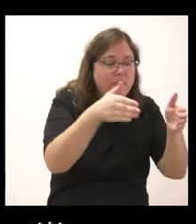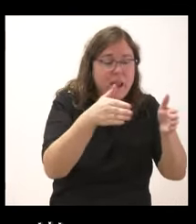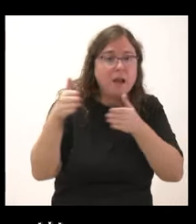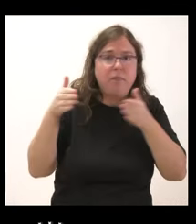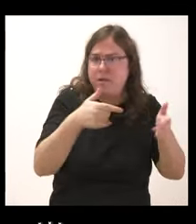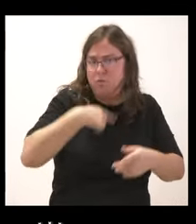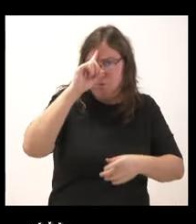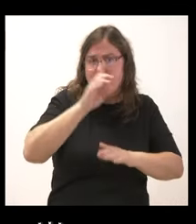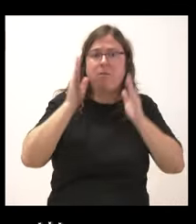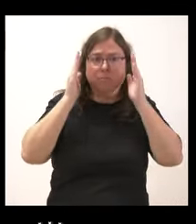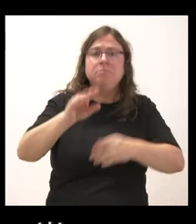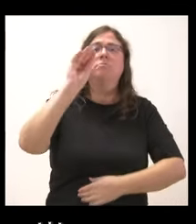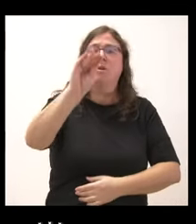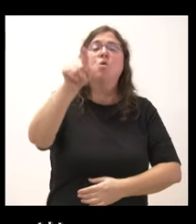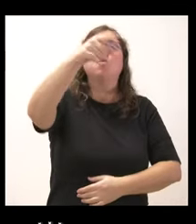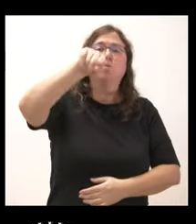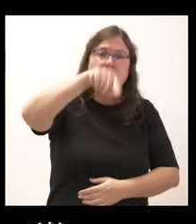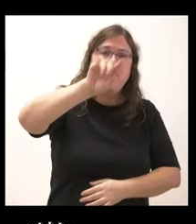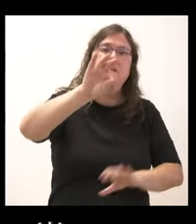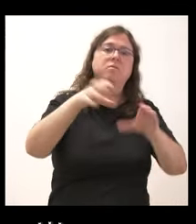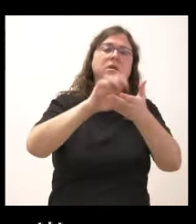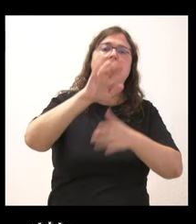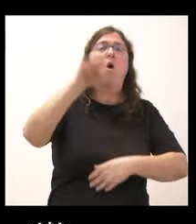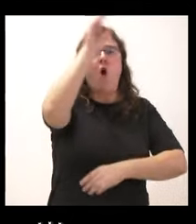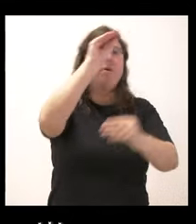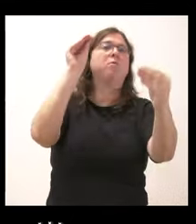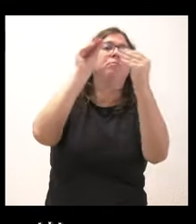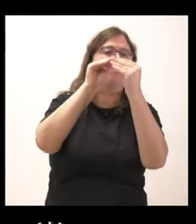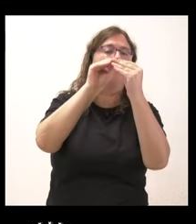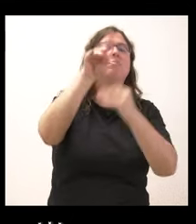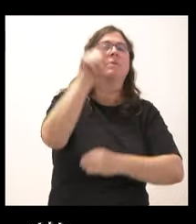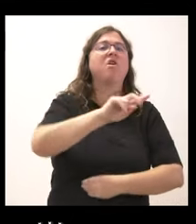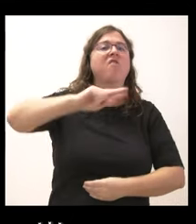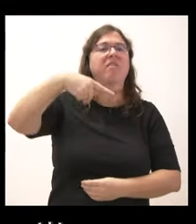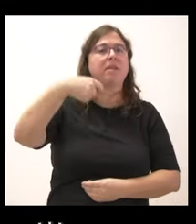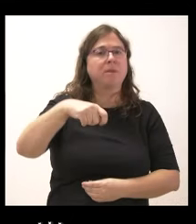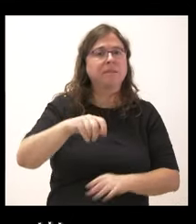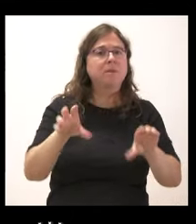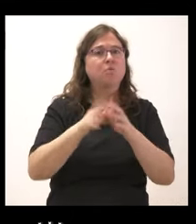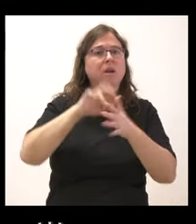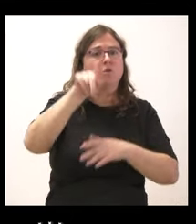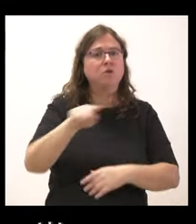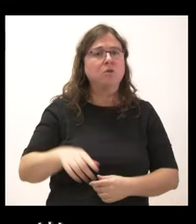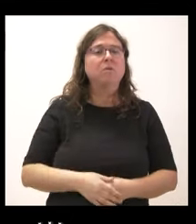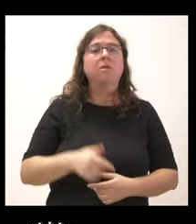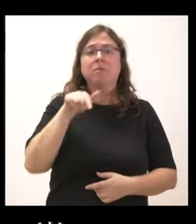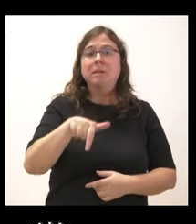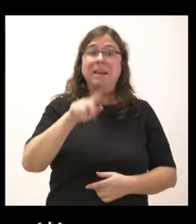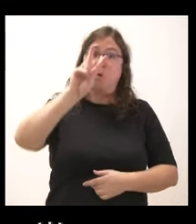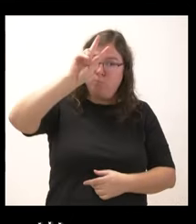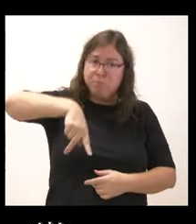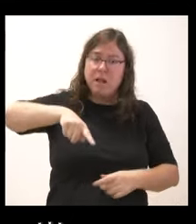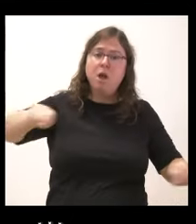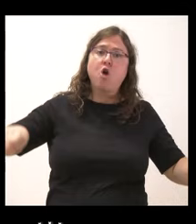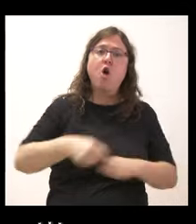claramente. ¿Ustedes tienen esa misma opinión que la del vicepresidente de la Junta? ¿Esto es un golpe de Estado?